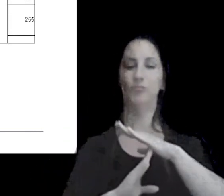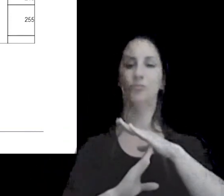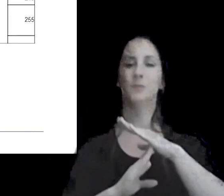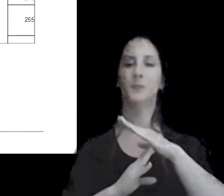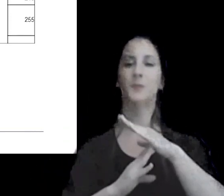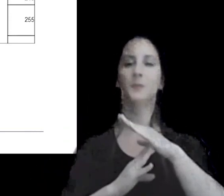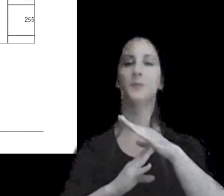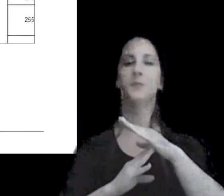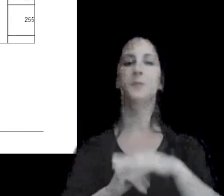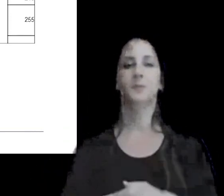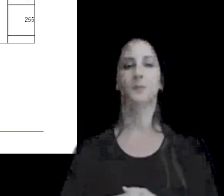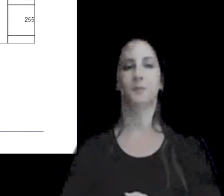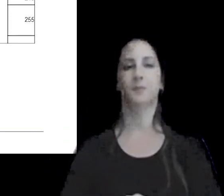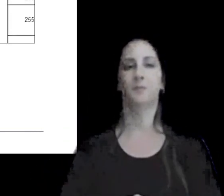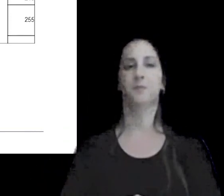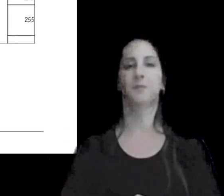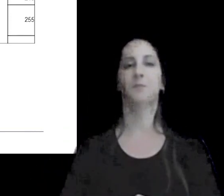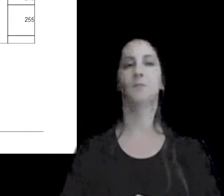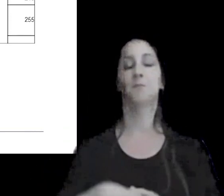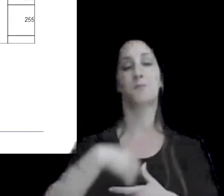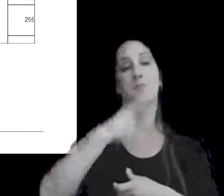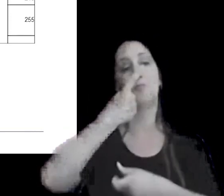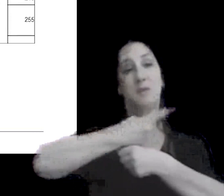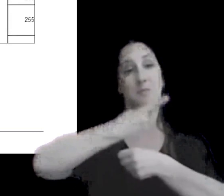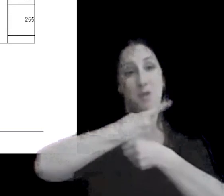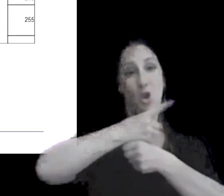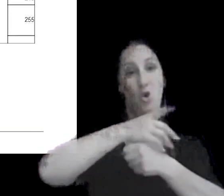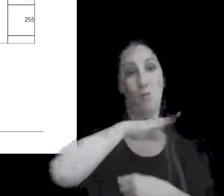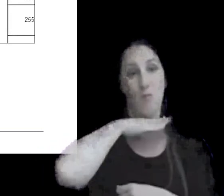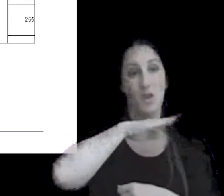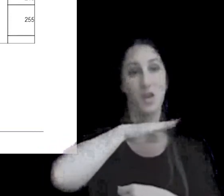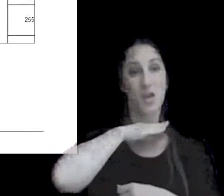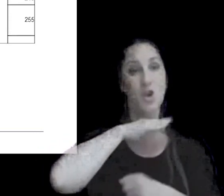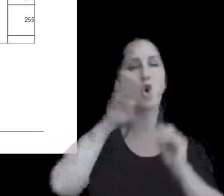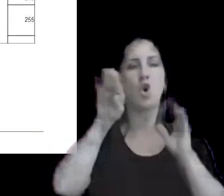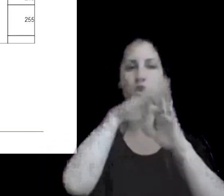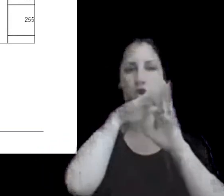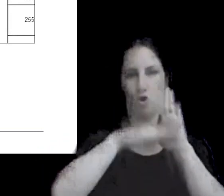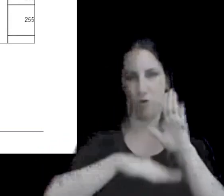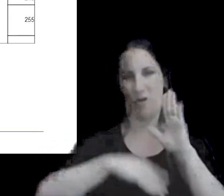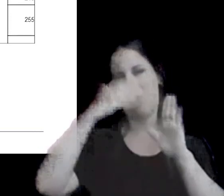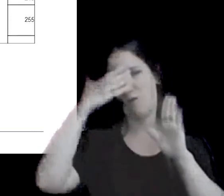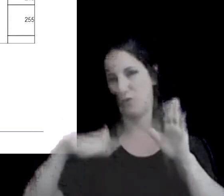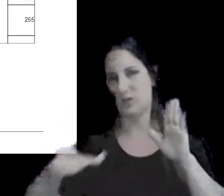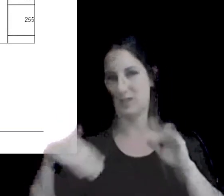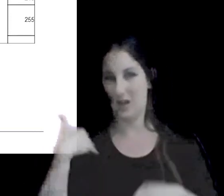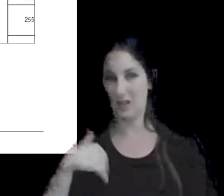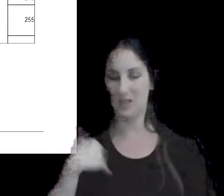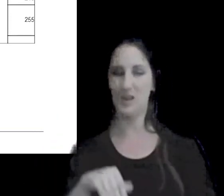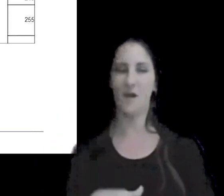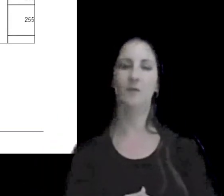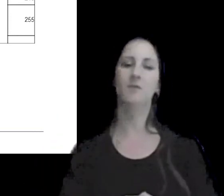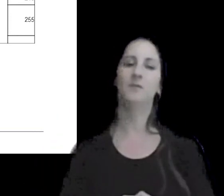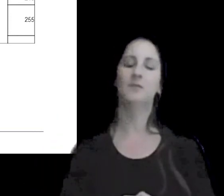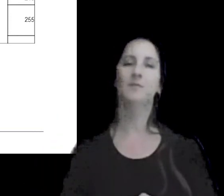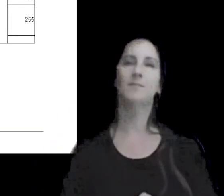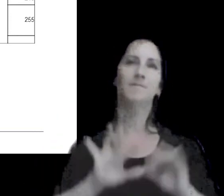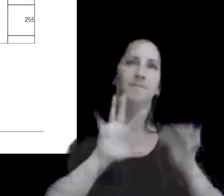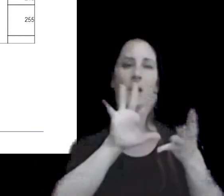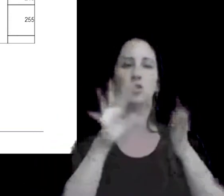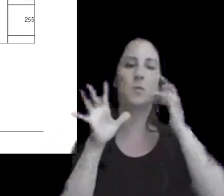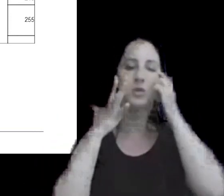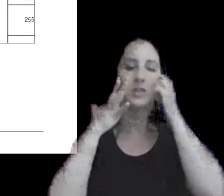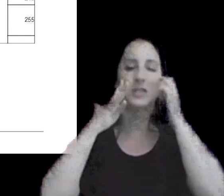antecesor Argentina en la implementación de normas con un nivel de aproximadamente